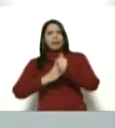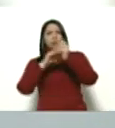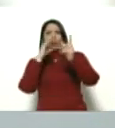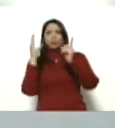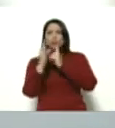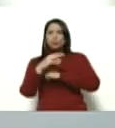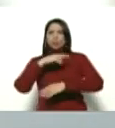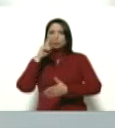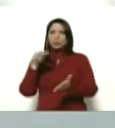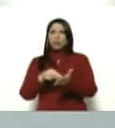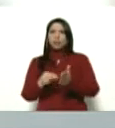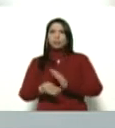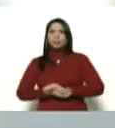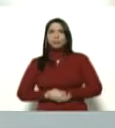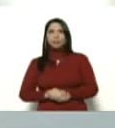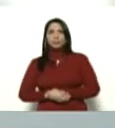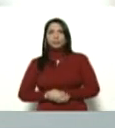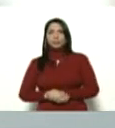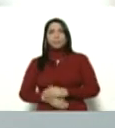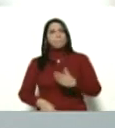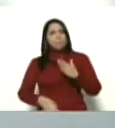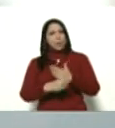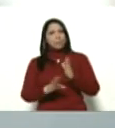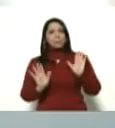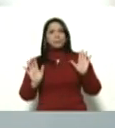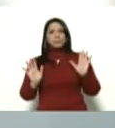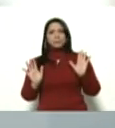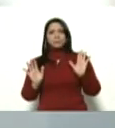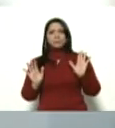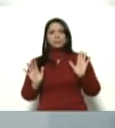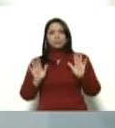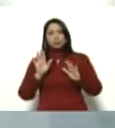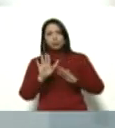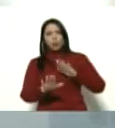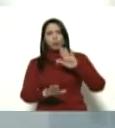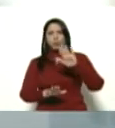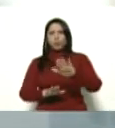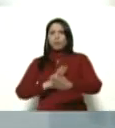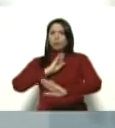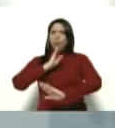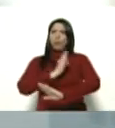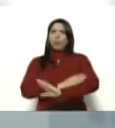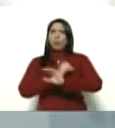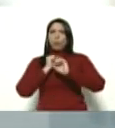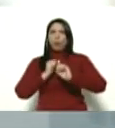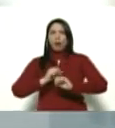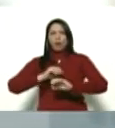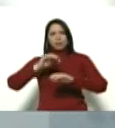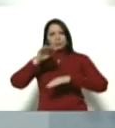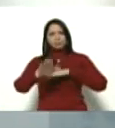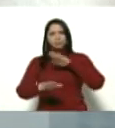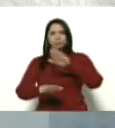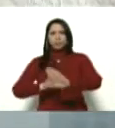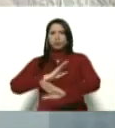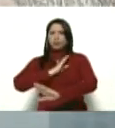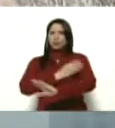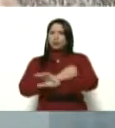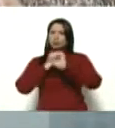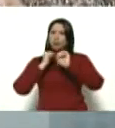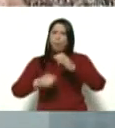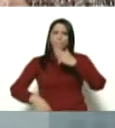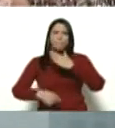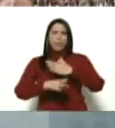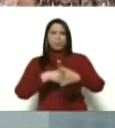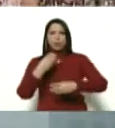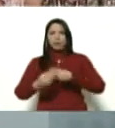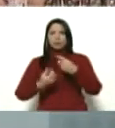nacional. Así que vamos a paso firme, pie de plomo, vamos a hacer